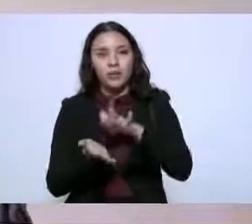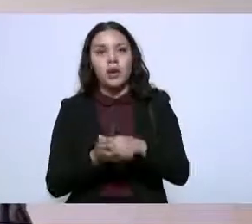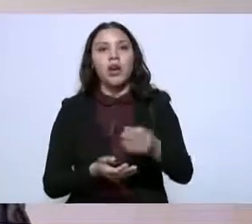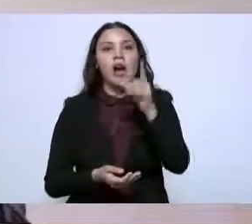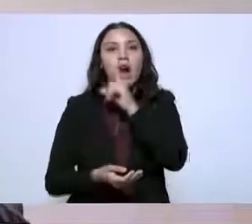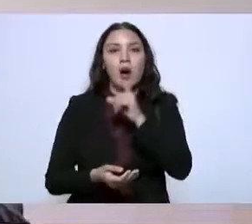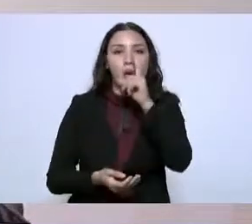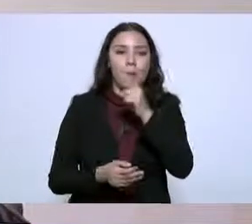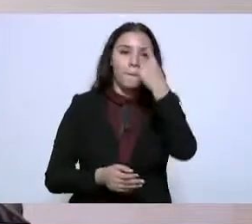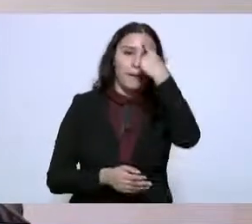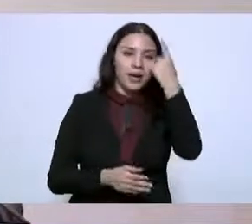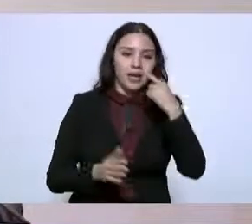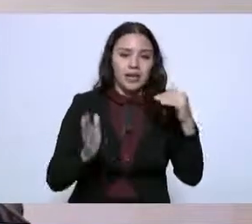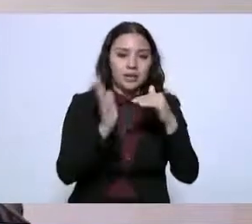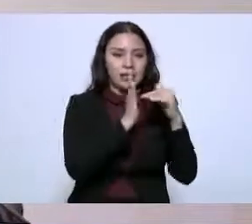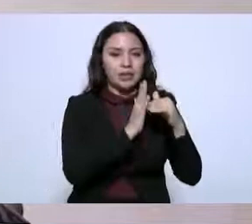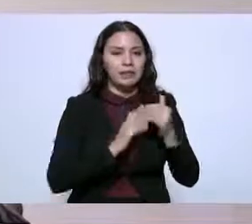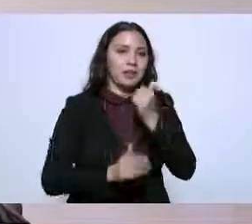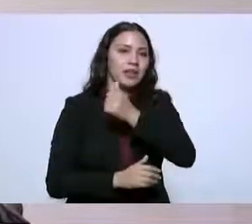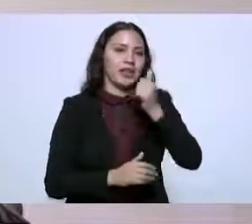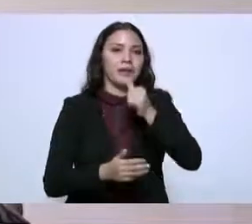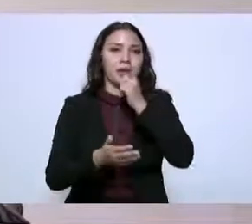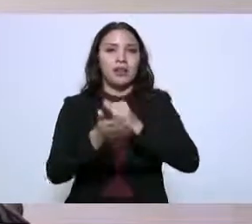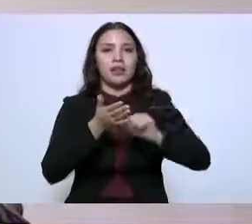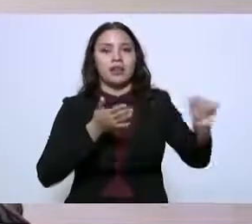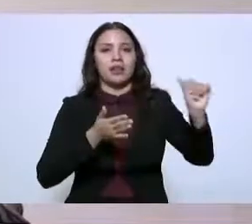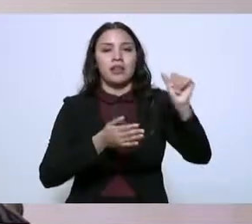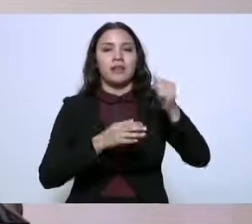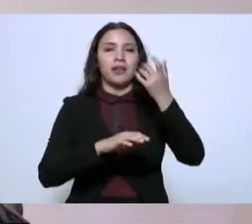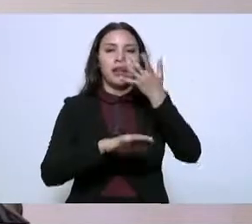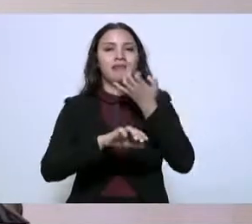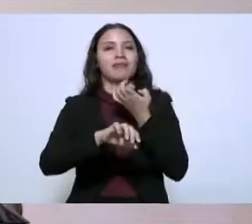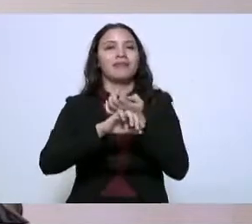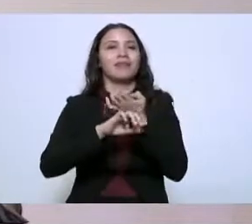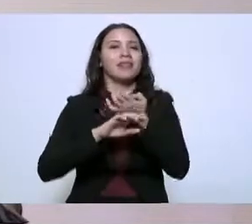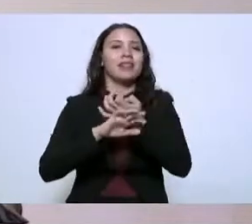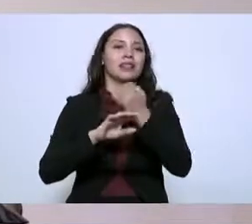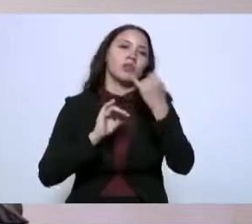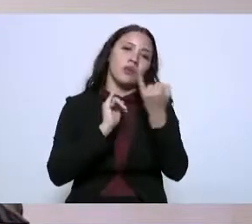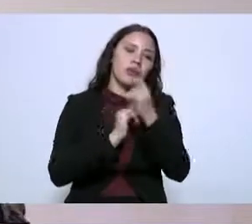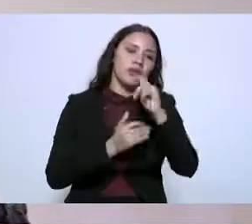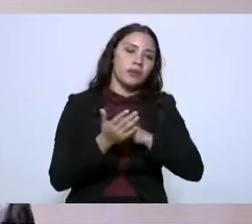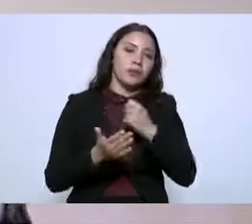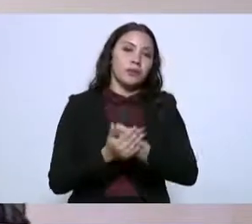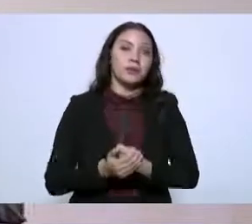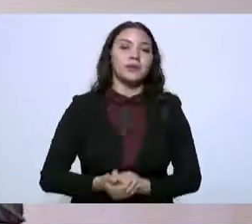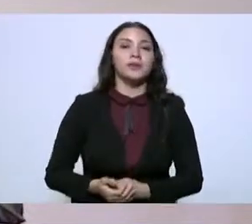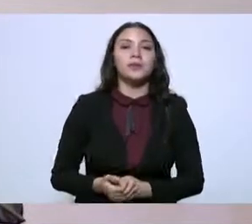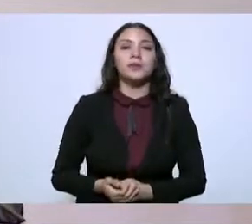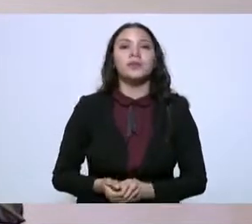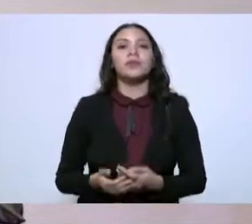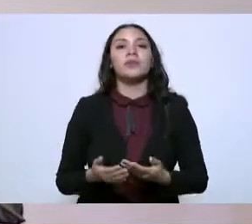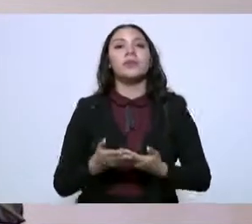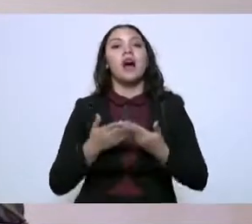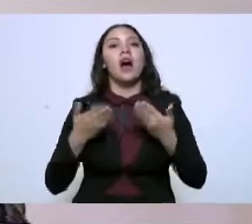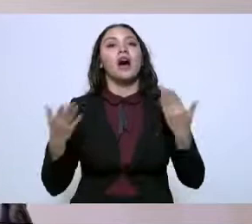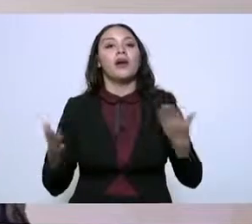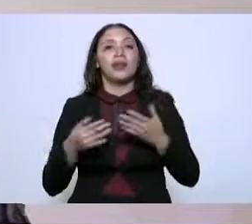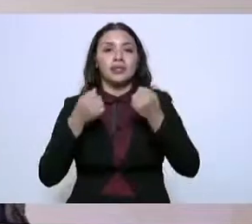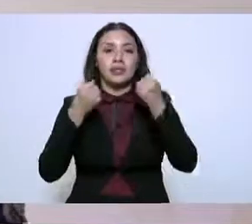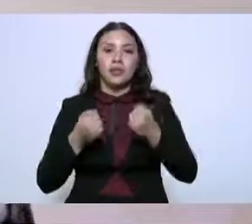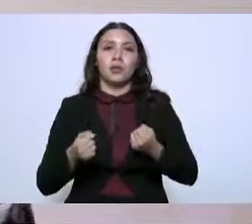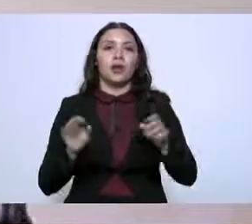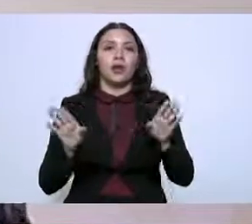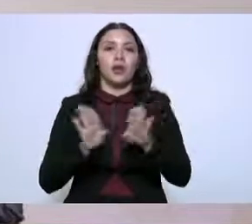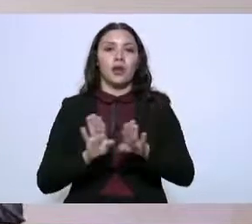retener la cuota que deben aportar para el compromiso con Estados Unidos y Tamaulipas. Y asegura el compromiso del